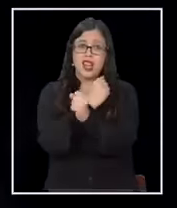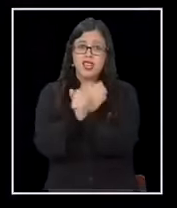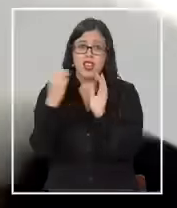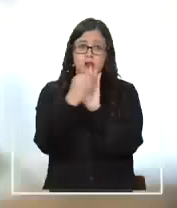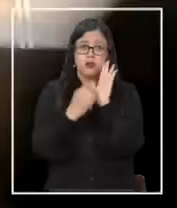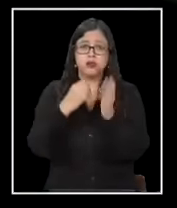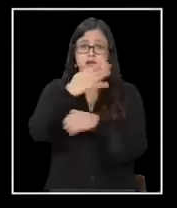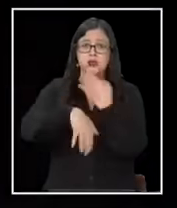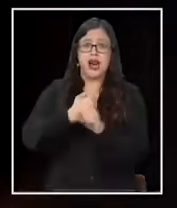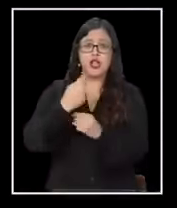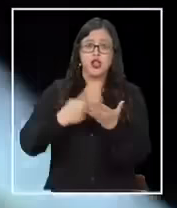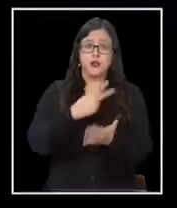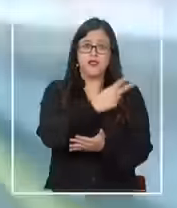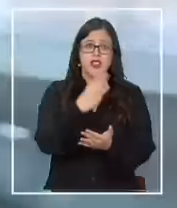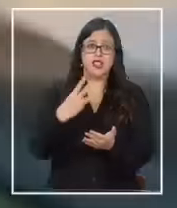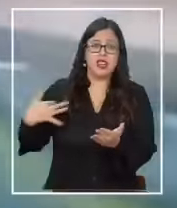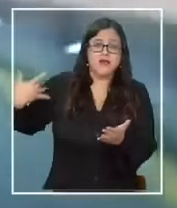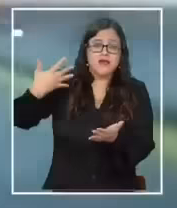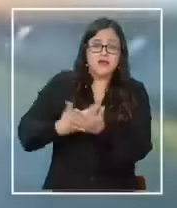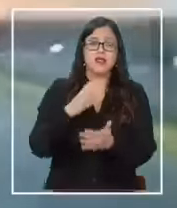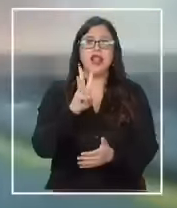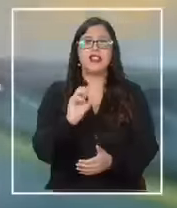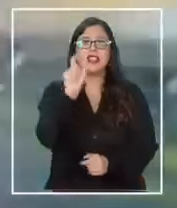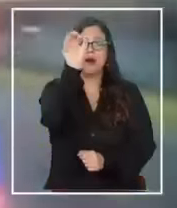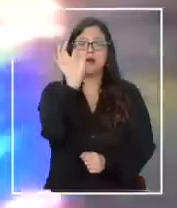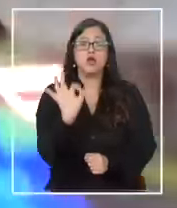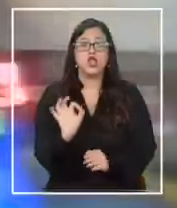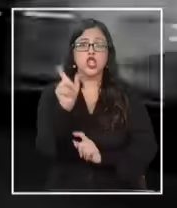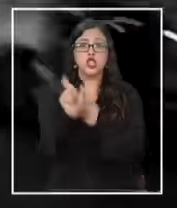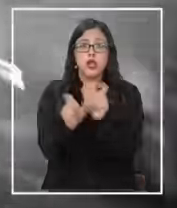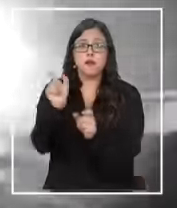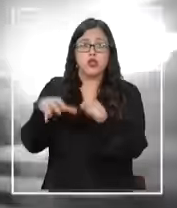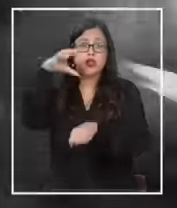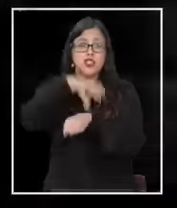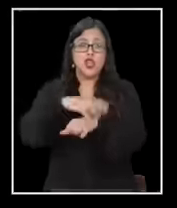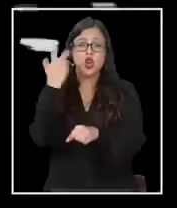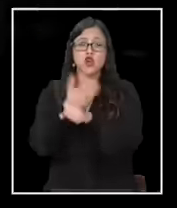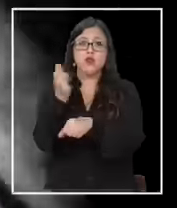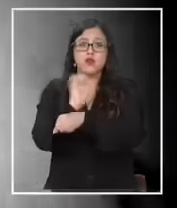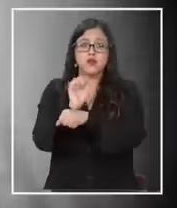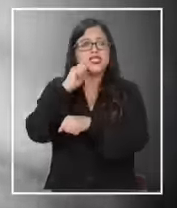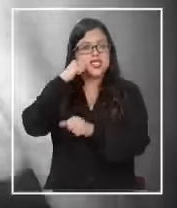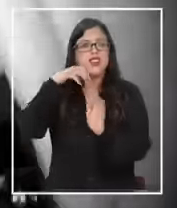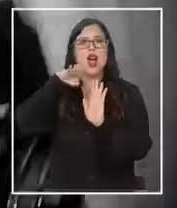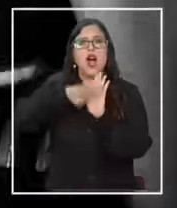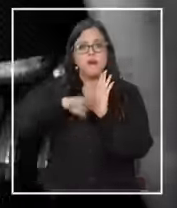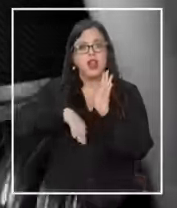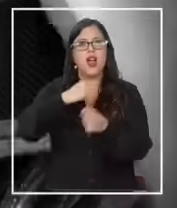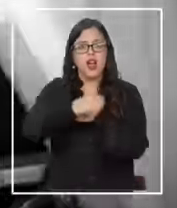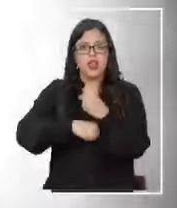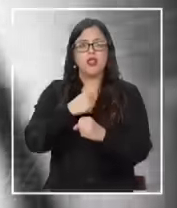que va del 2023, un 30% de los detenidos por robo de vehículos, corresponde a menores de edad.